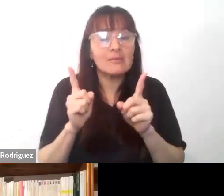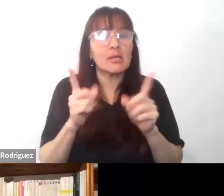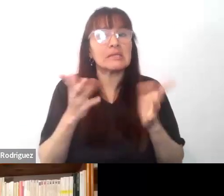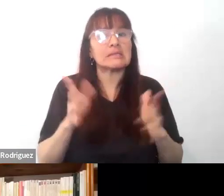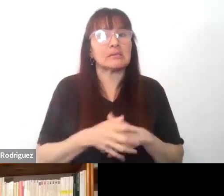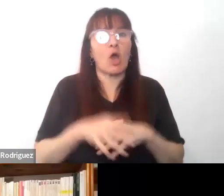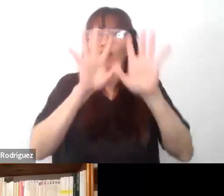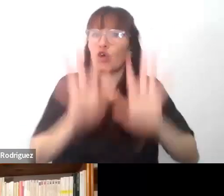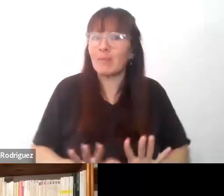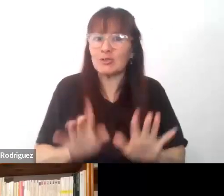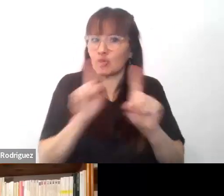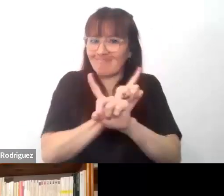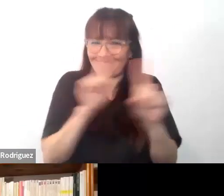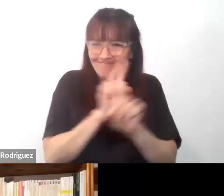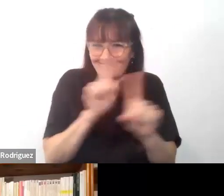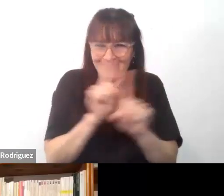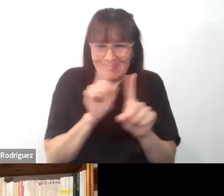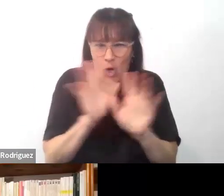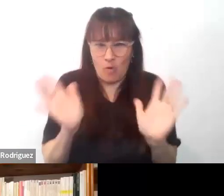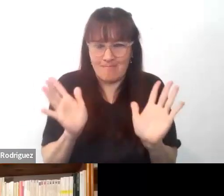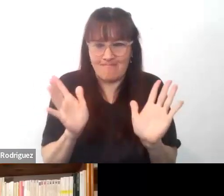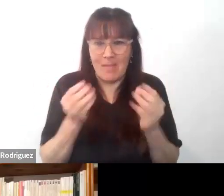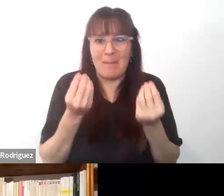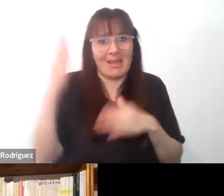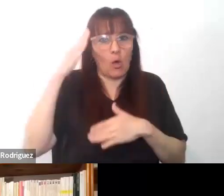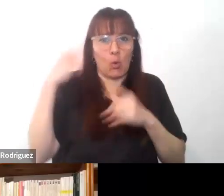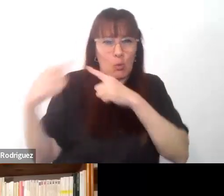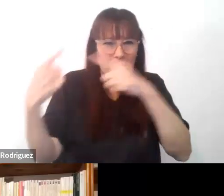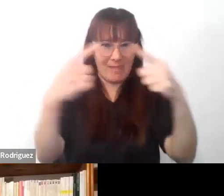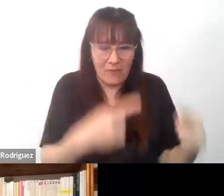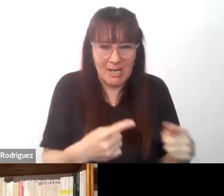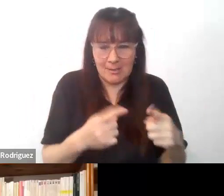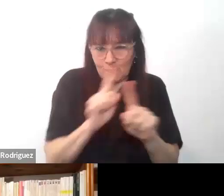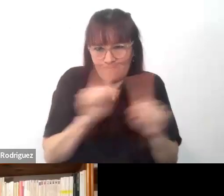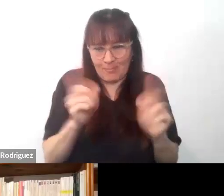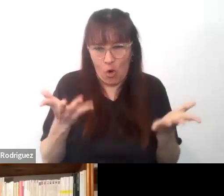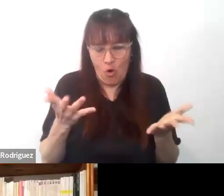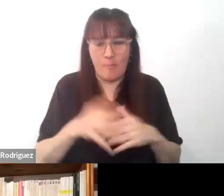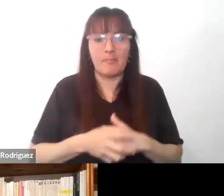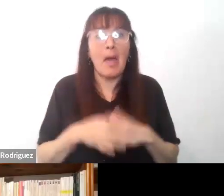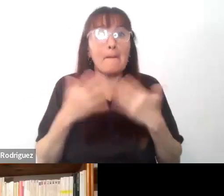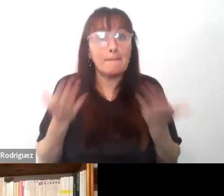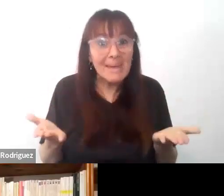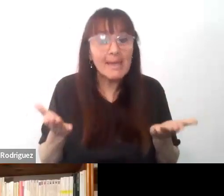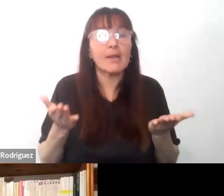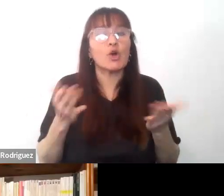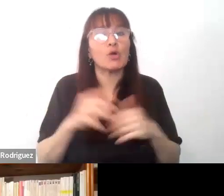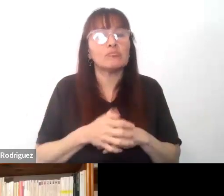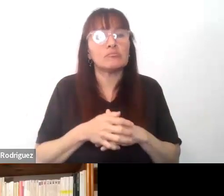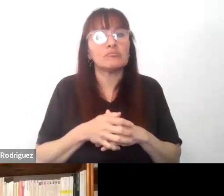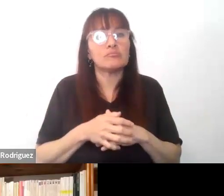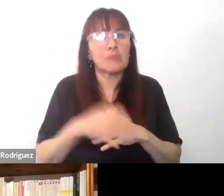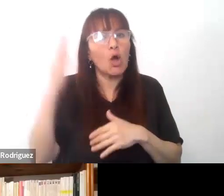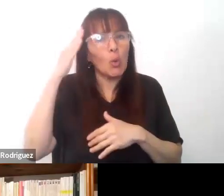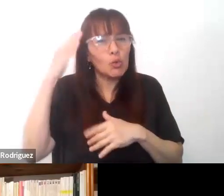estaban formados para la interculturalidad, pero había una mezcla